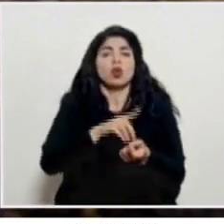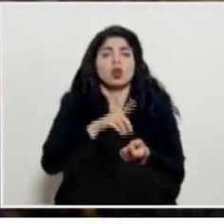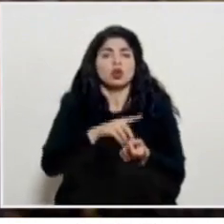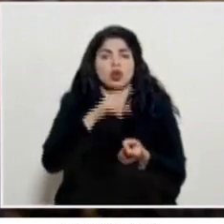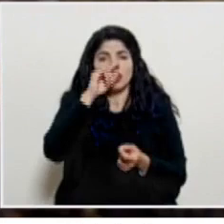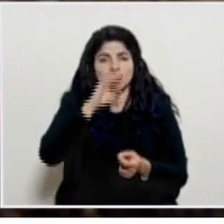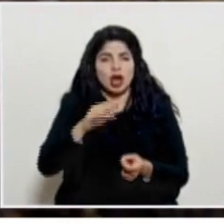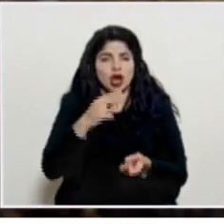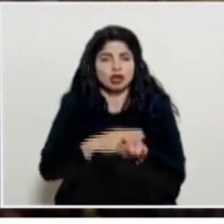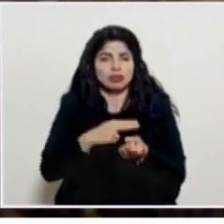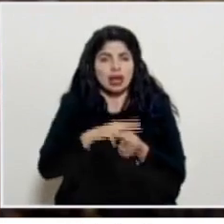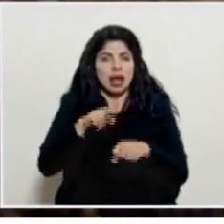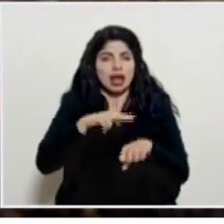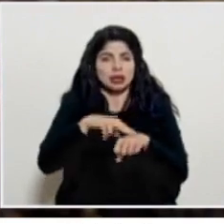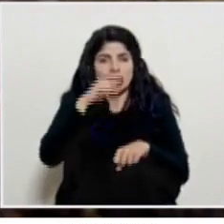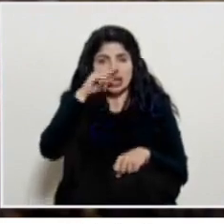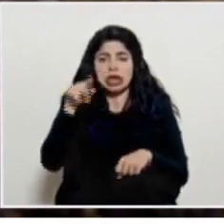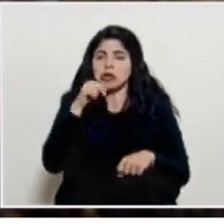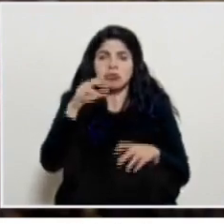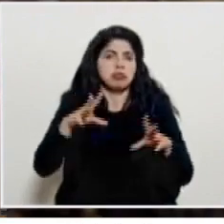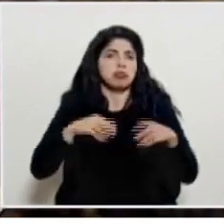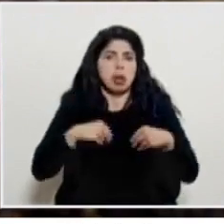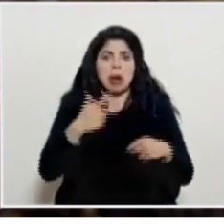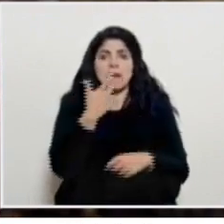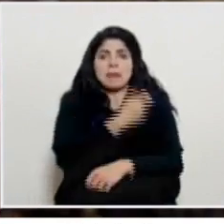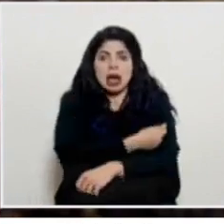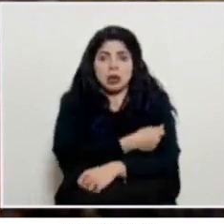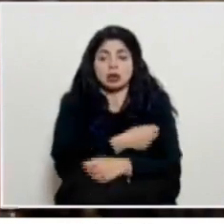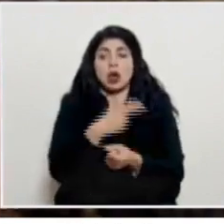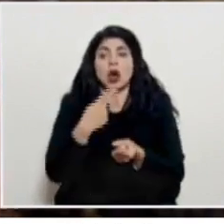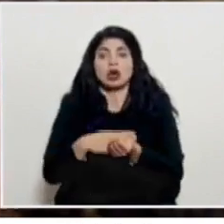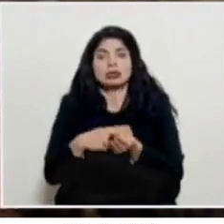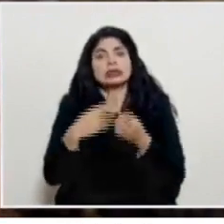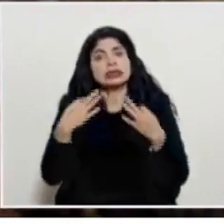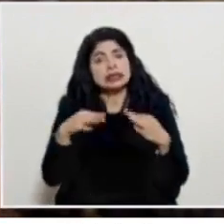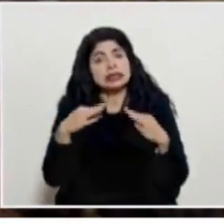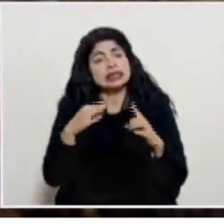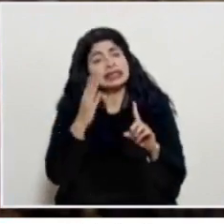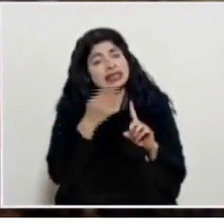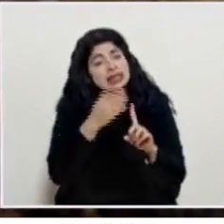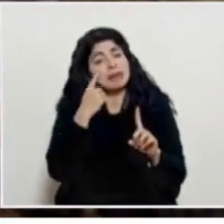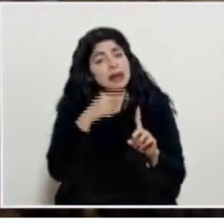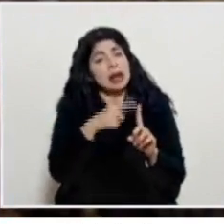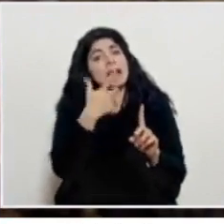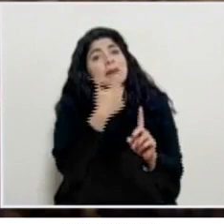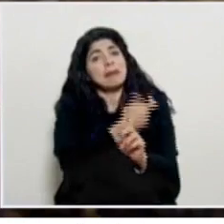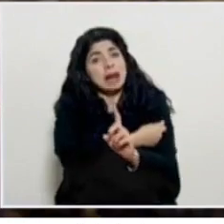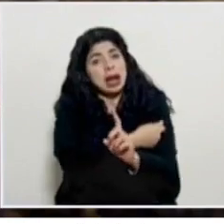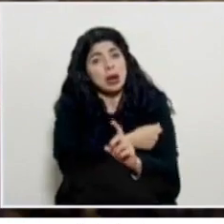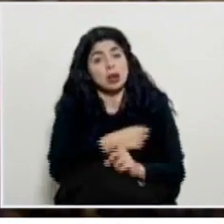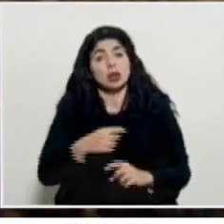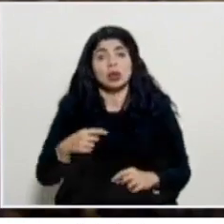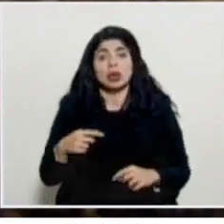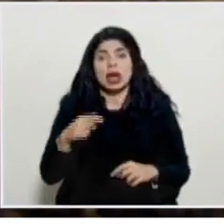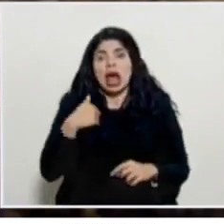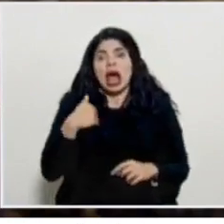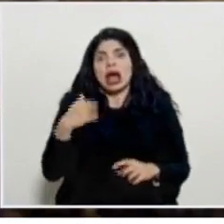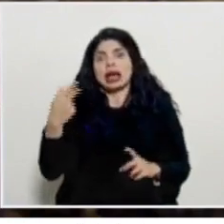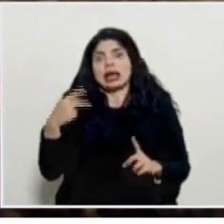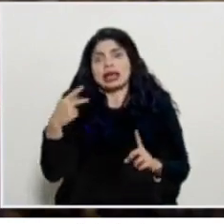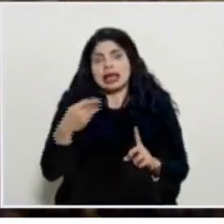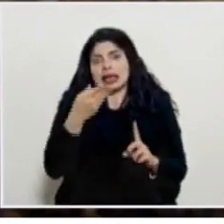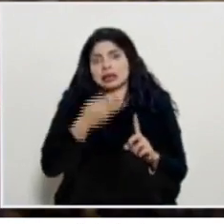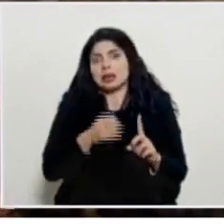el Hospital Nacional de Niños que no accedió a vacunarse el hospital está intentando convencerla para que se vacune y un inminente riesgo